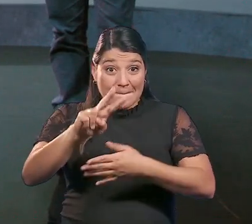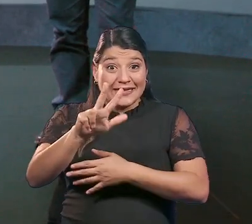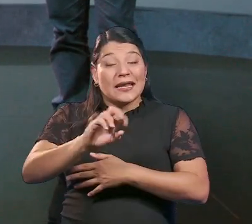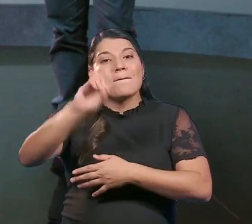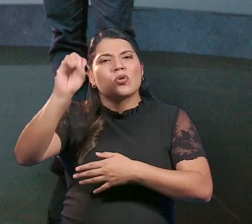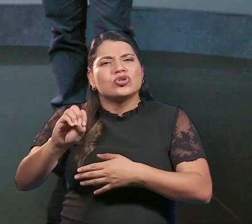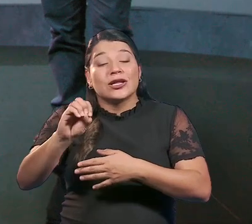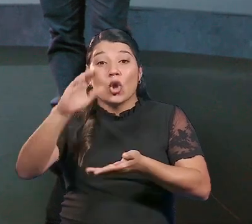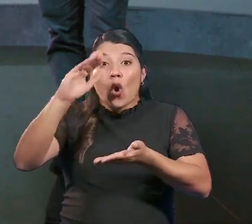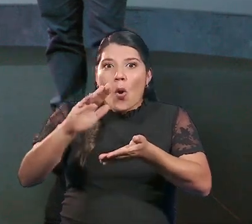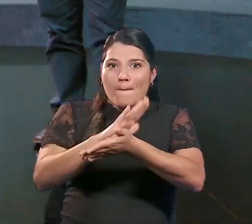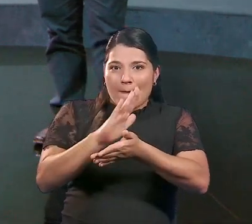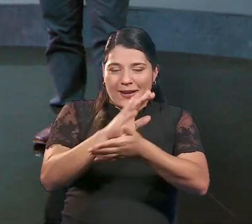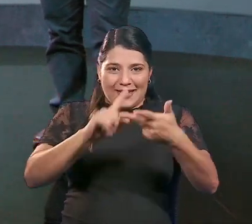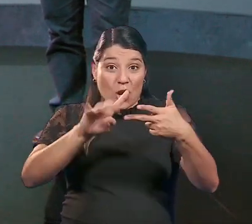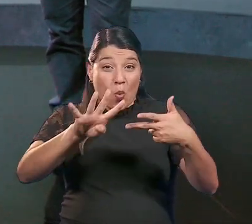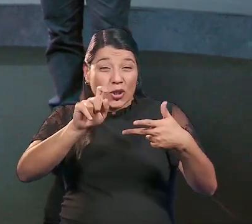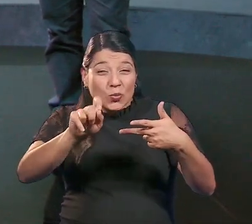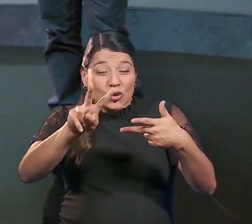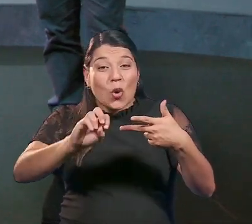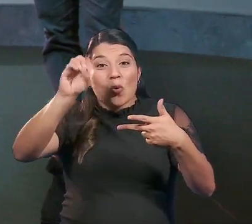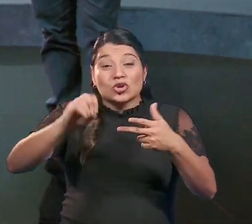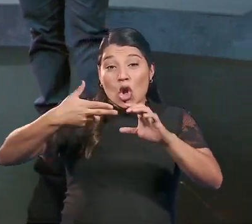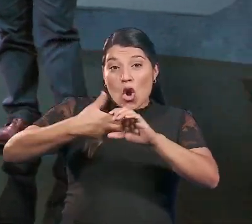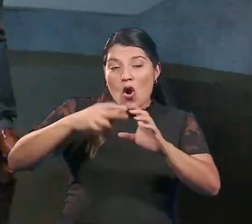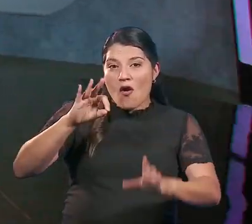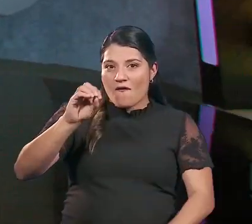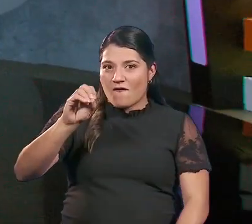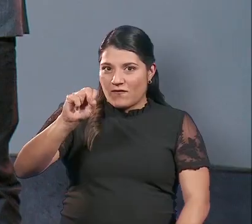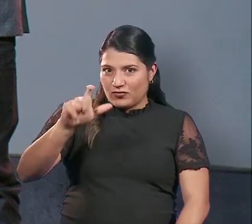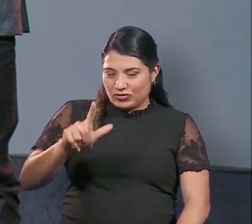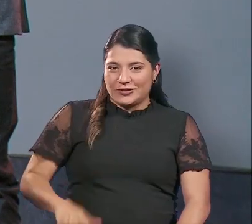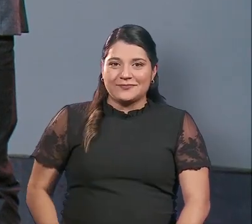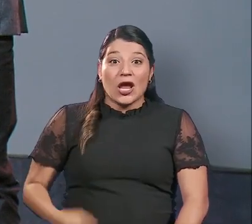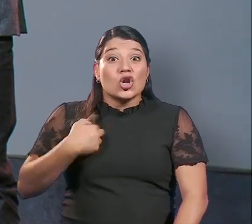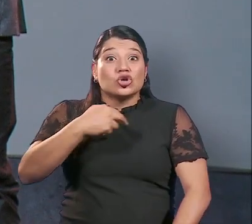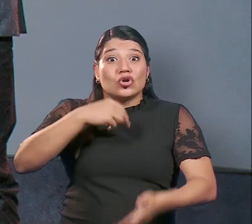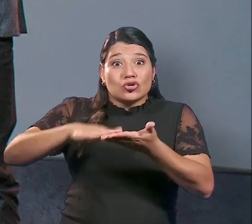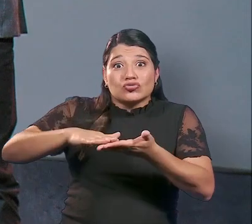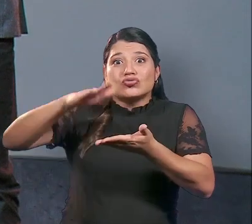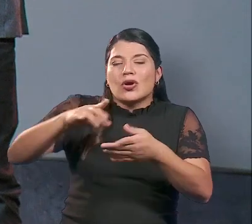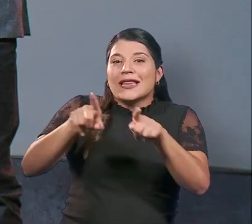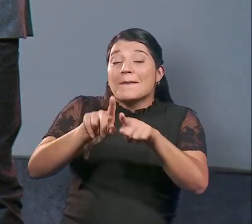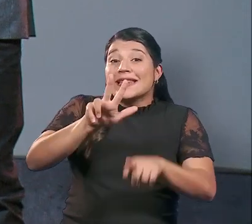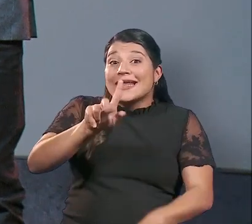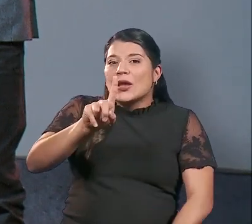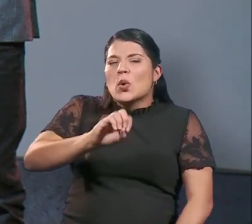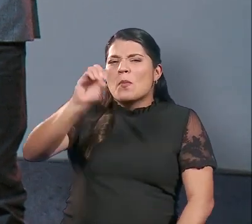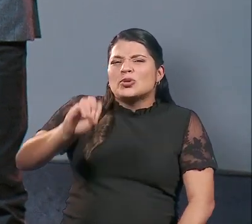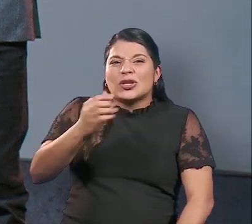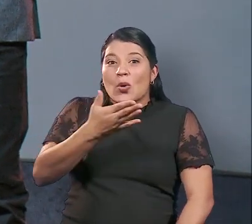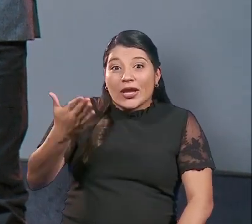23% en papel y un 4.2% en combustibles fósiles. Aumentamos, además, en un 31